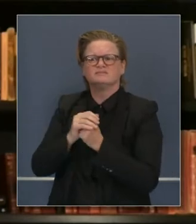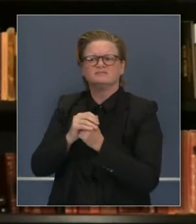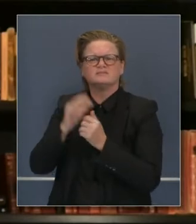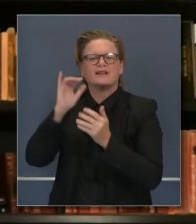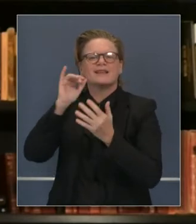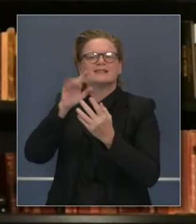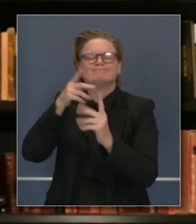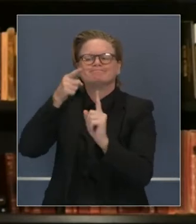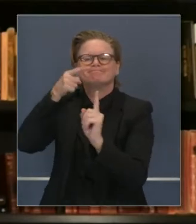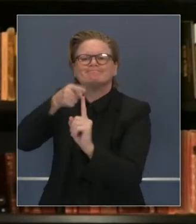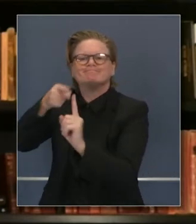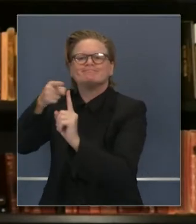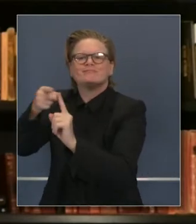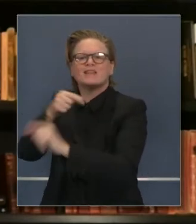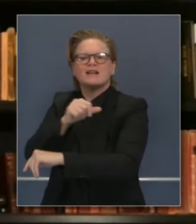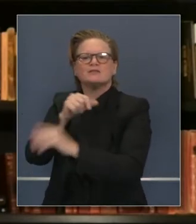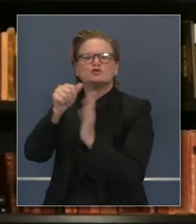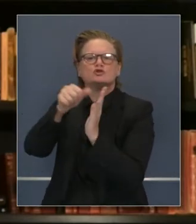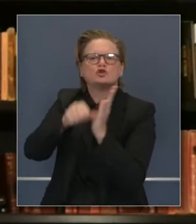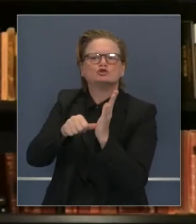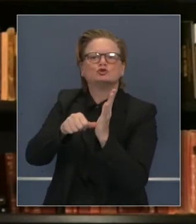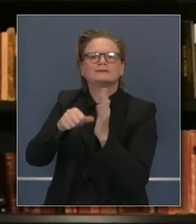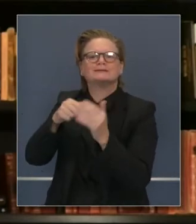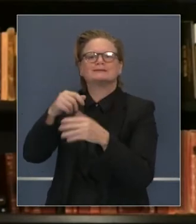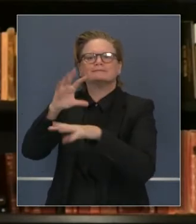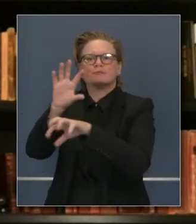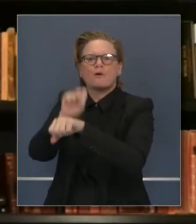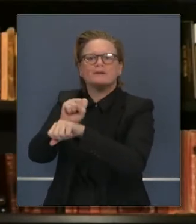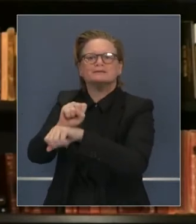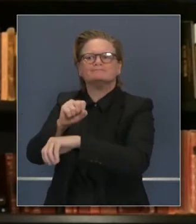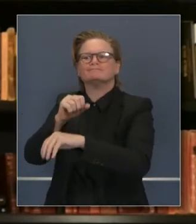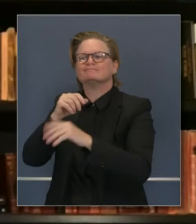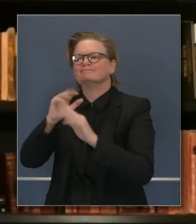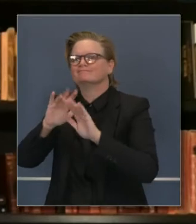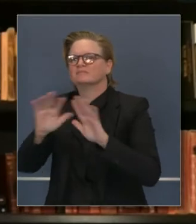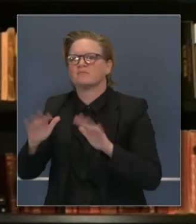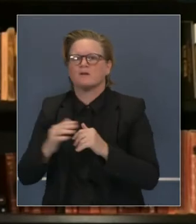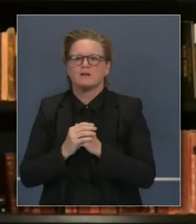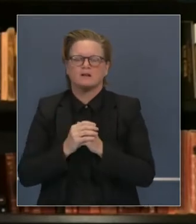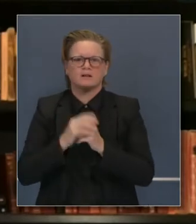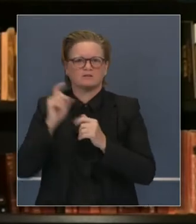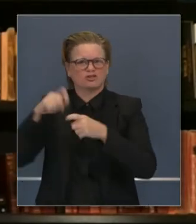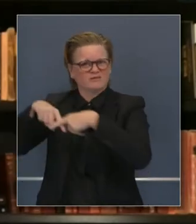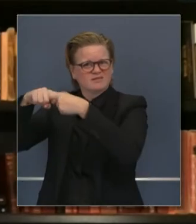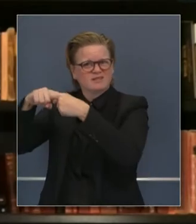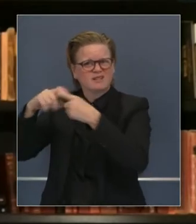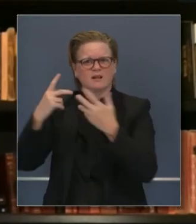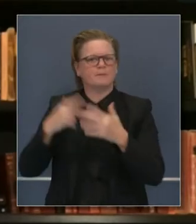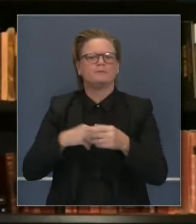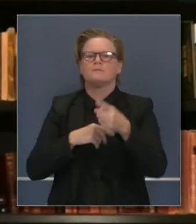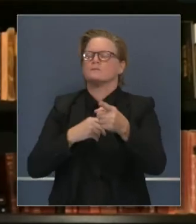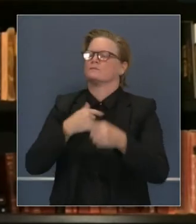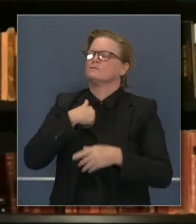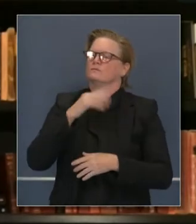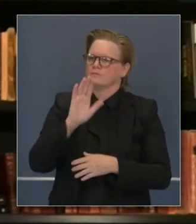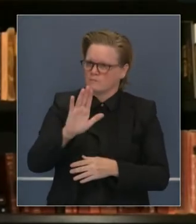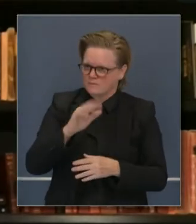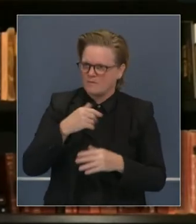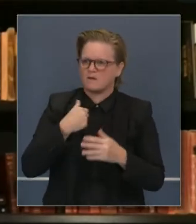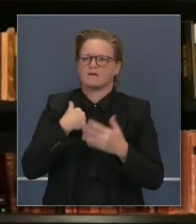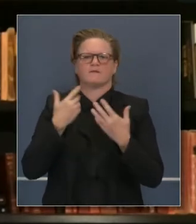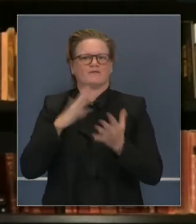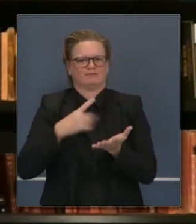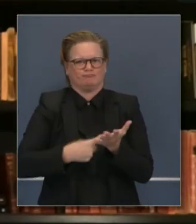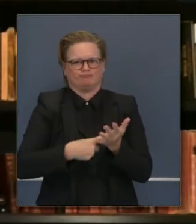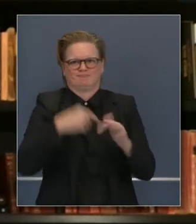abrir camas y recursos. En las últimas 72 horas hemos tenido conversaciones comprensivas